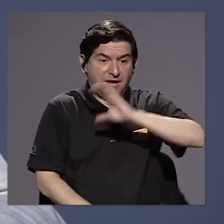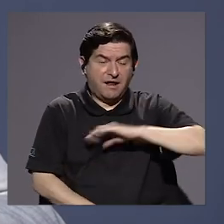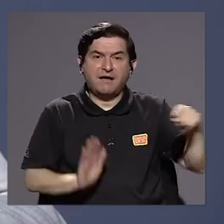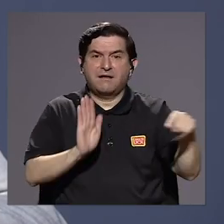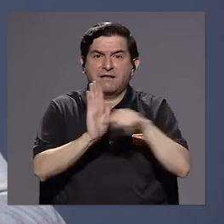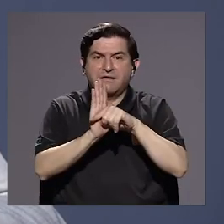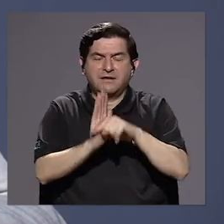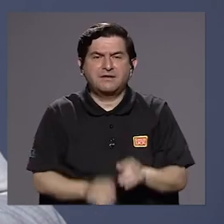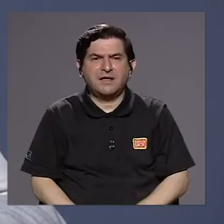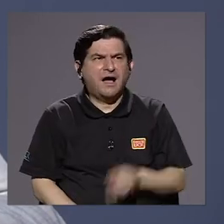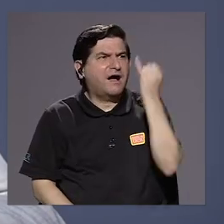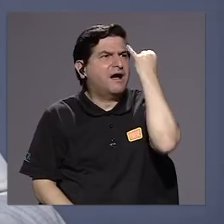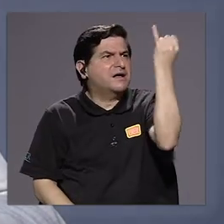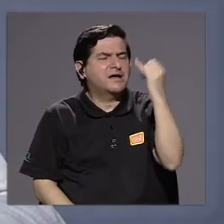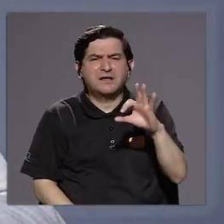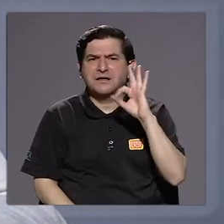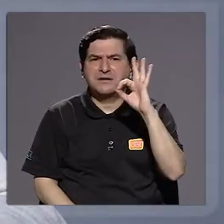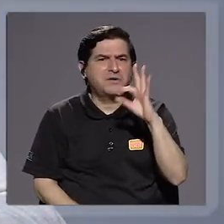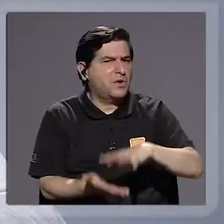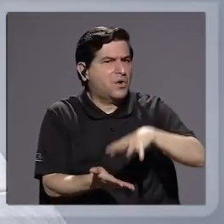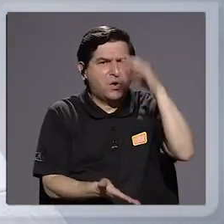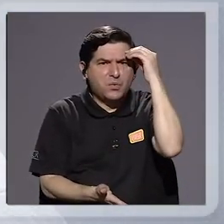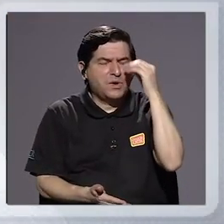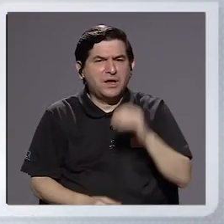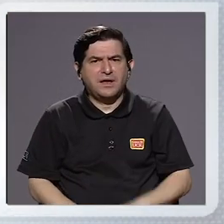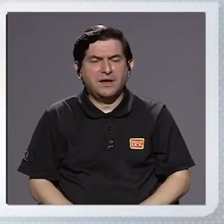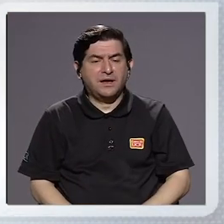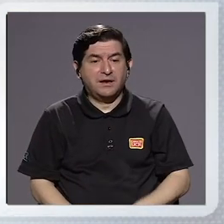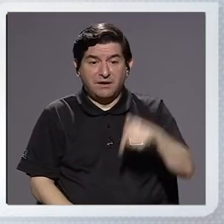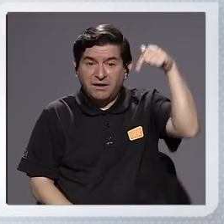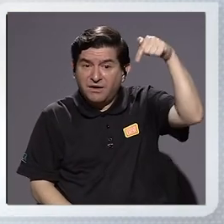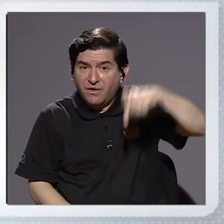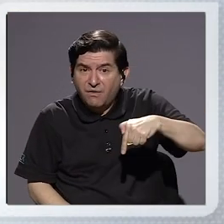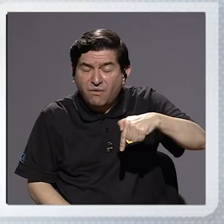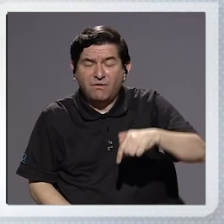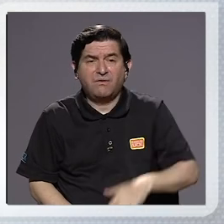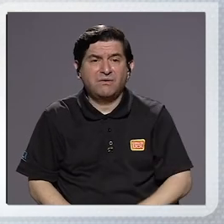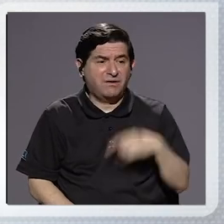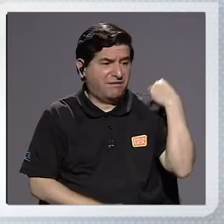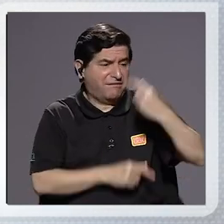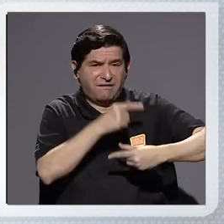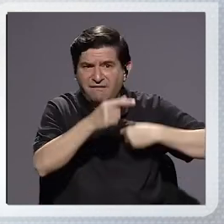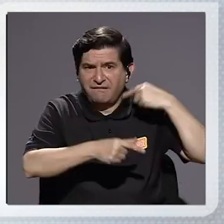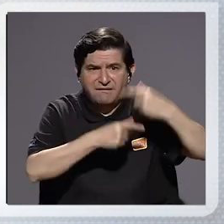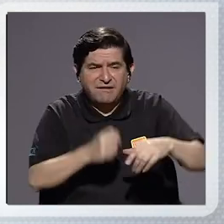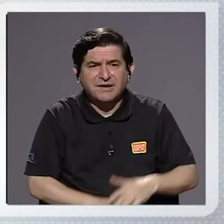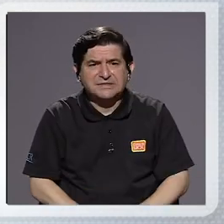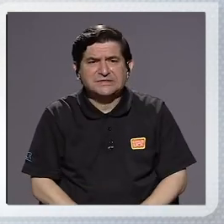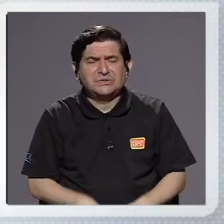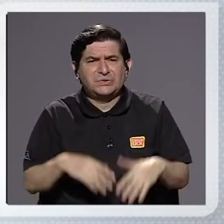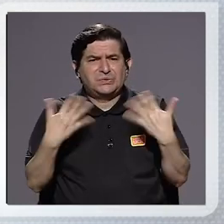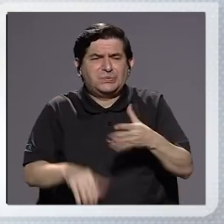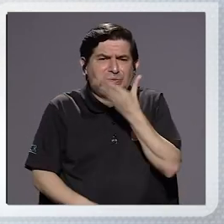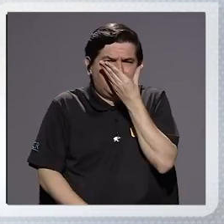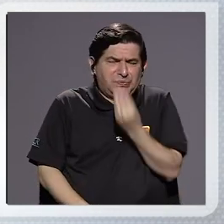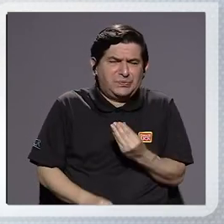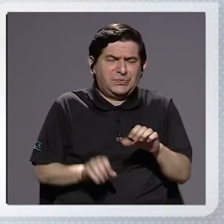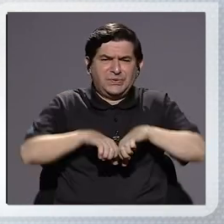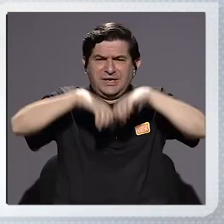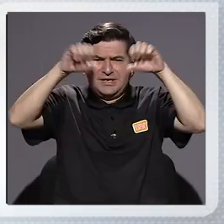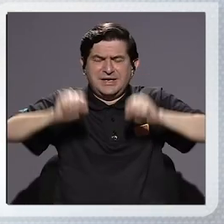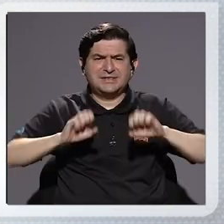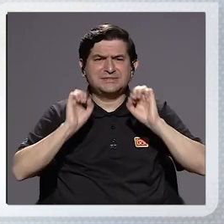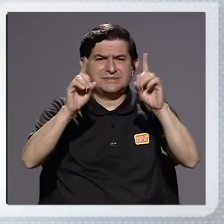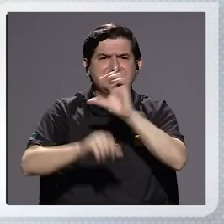los conceptos bien no se aprenden de la noche a la mañana, hoy por hoy esta generación está sufriendo desde el sistema educativo